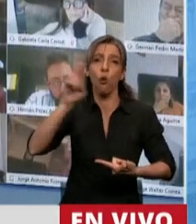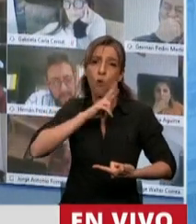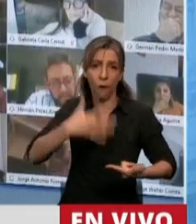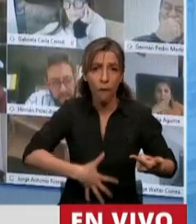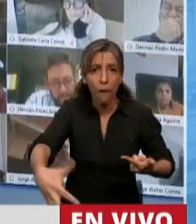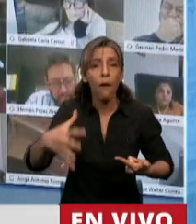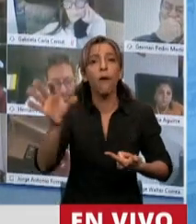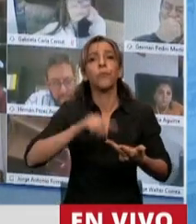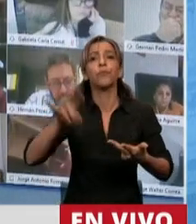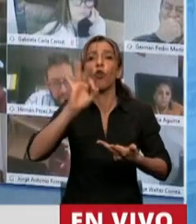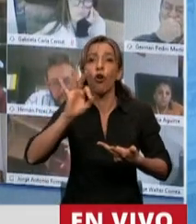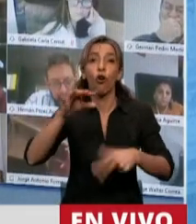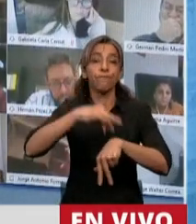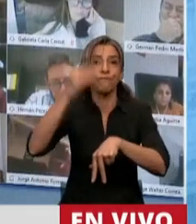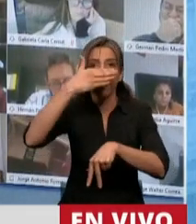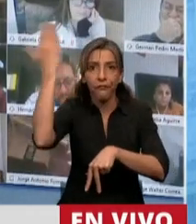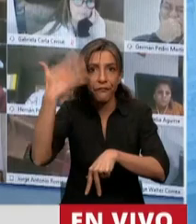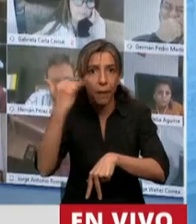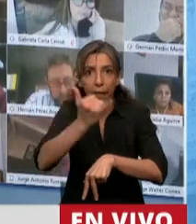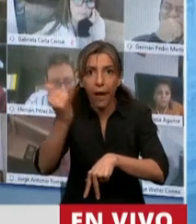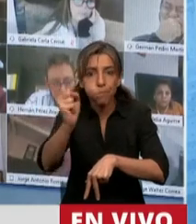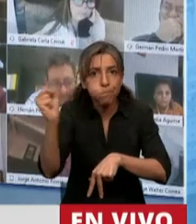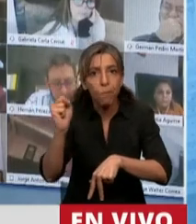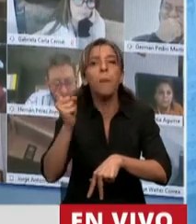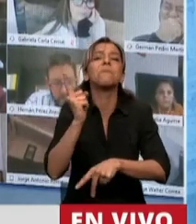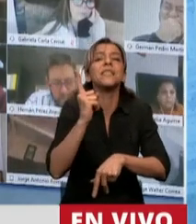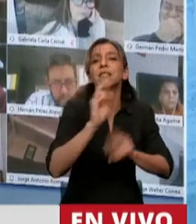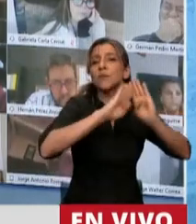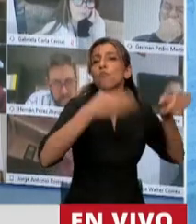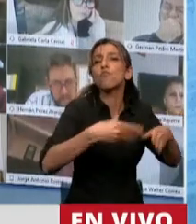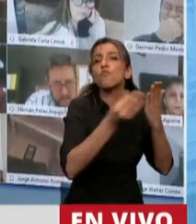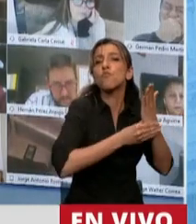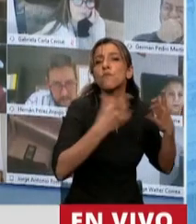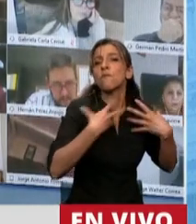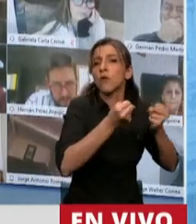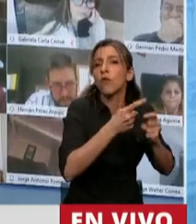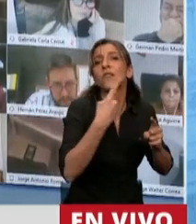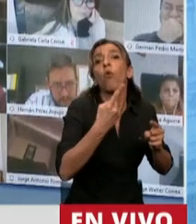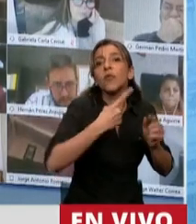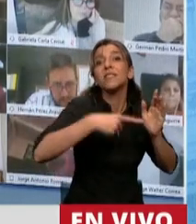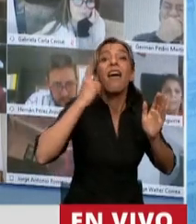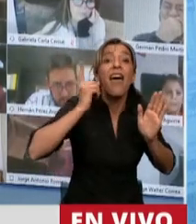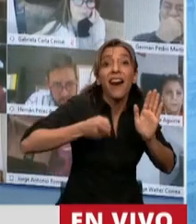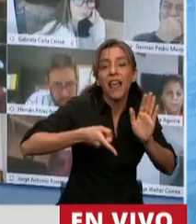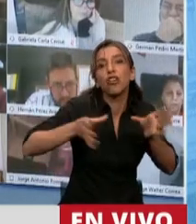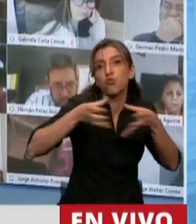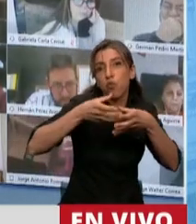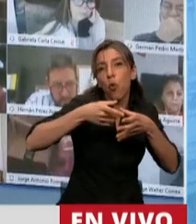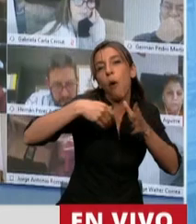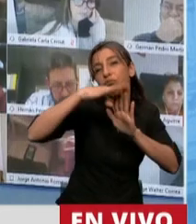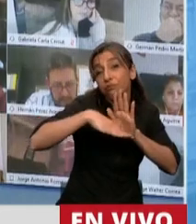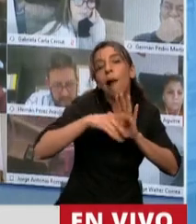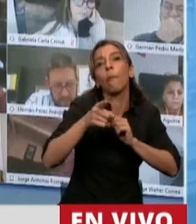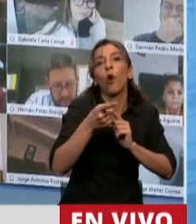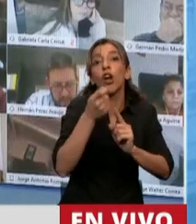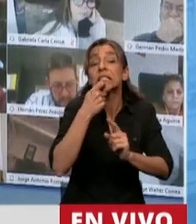o tener algunas de las enfermedades que el propio Ministerio de Salud determinó como persona de riesgo. Inclusive propusimos